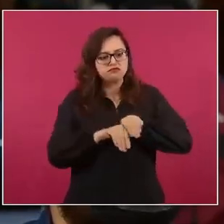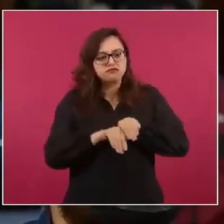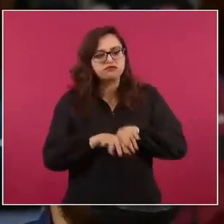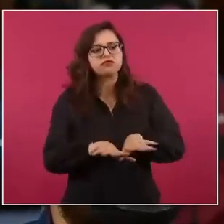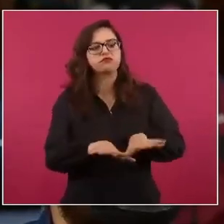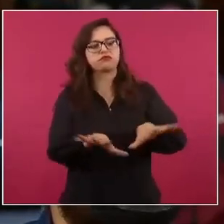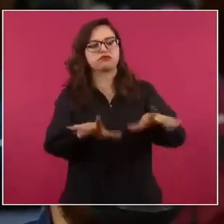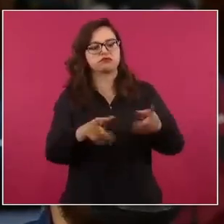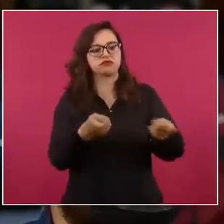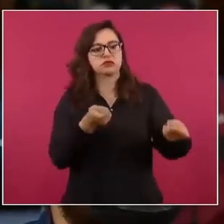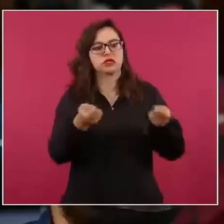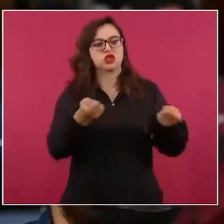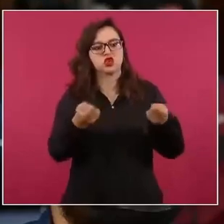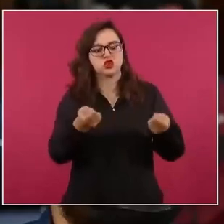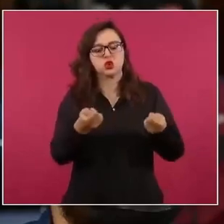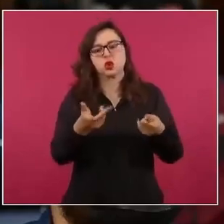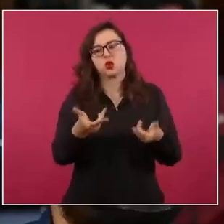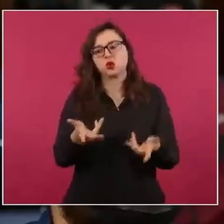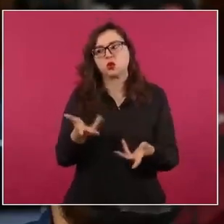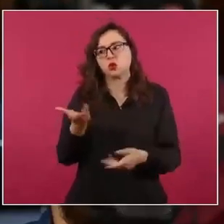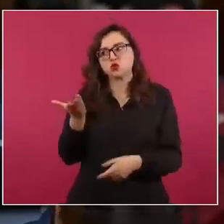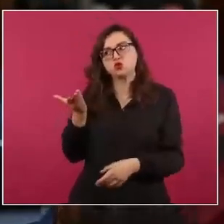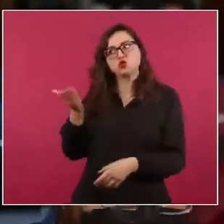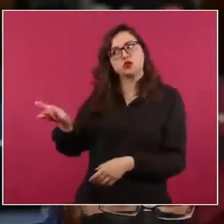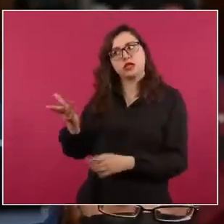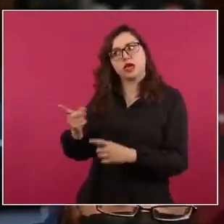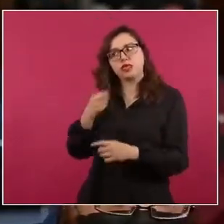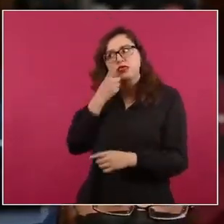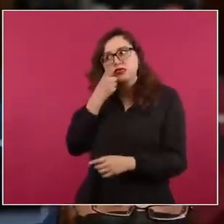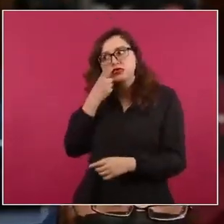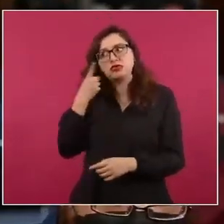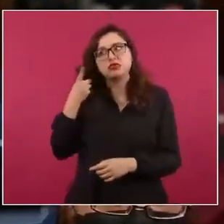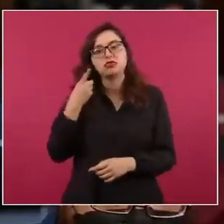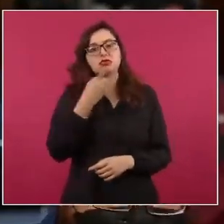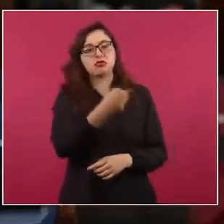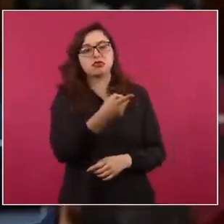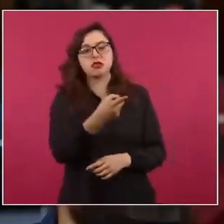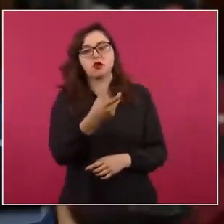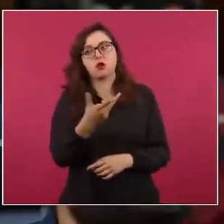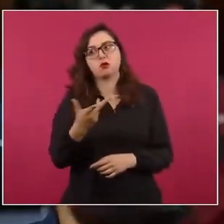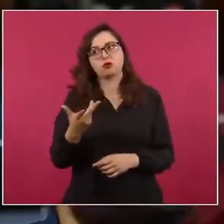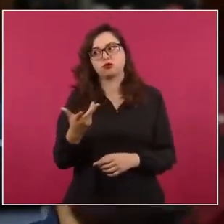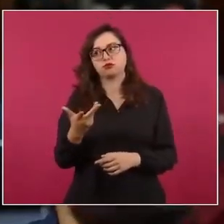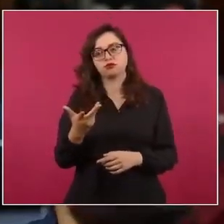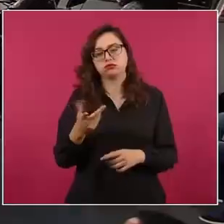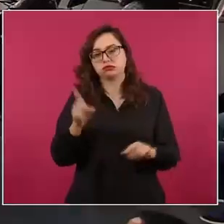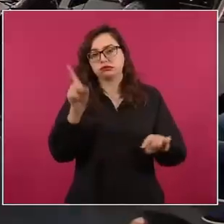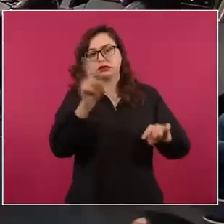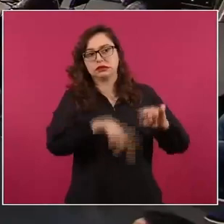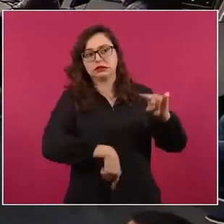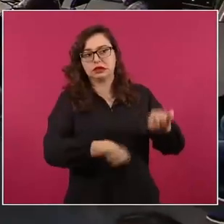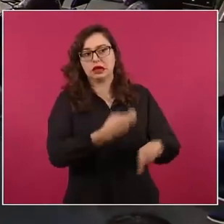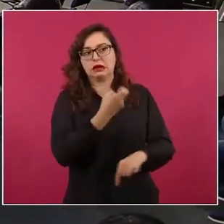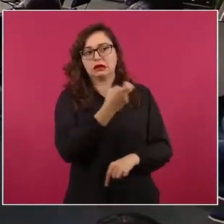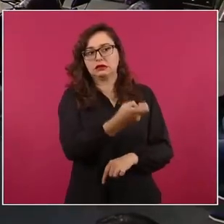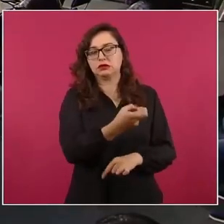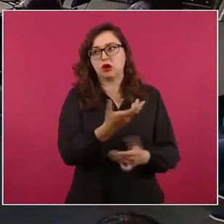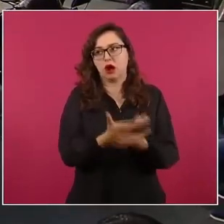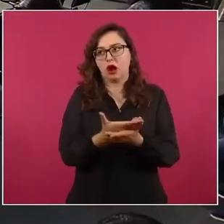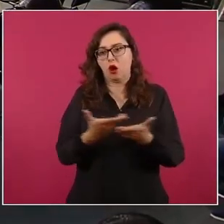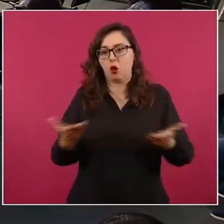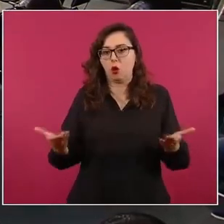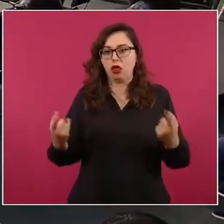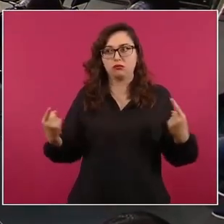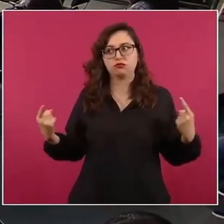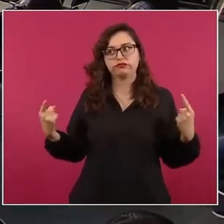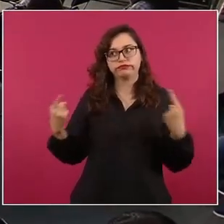sacaría al Ejército de las calles y se les devolvería a los cuarteles. Esa sería mi primera pregunta, presidente. Es que